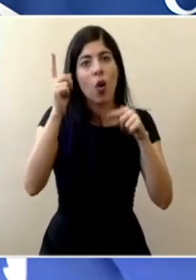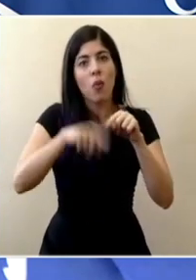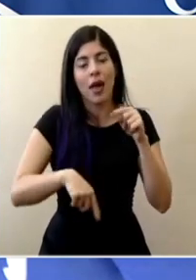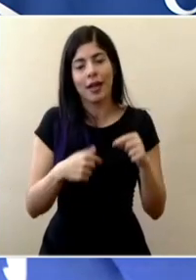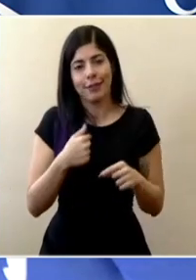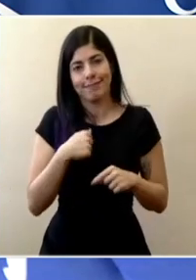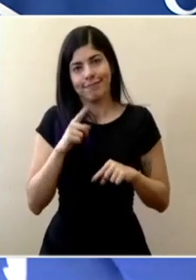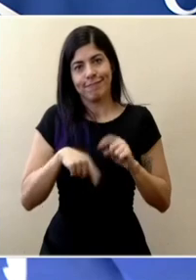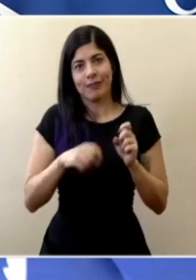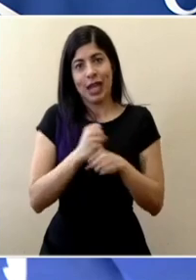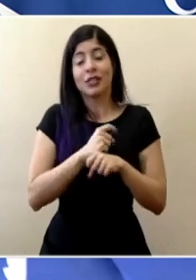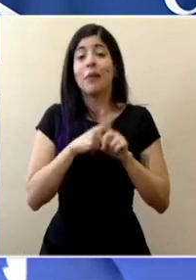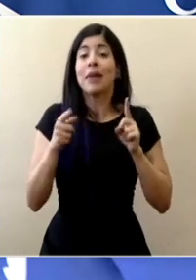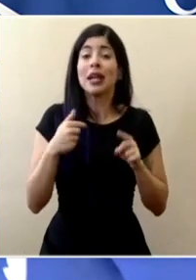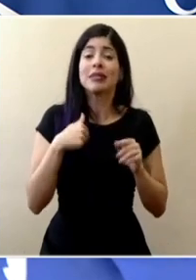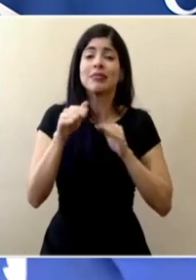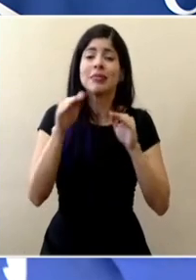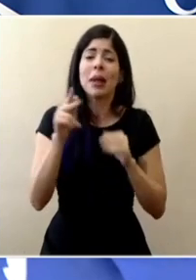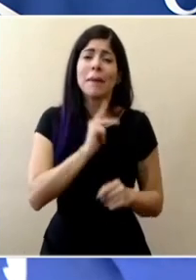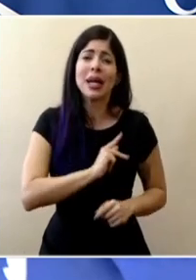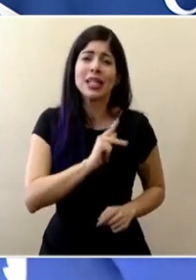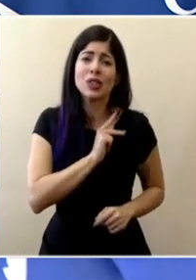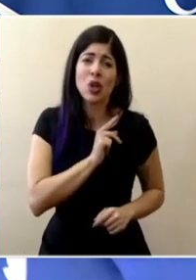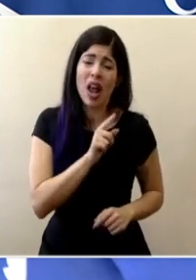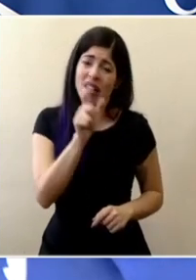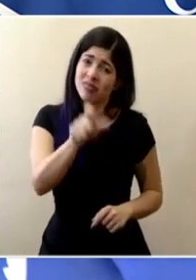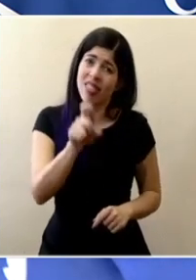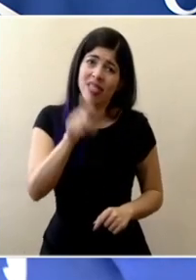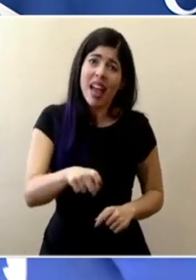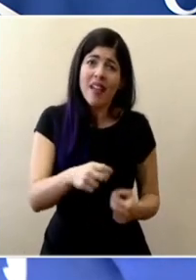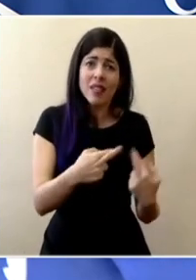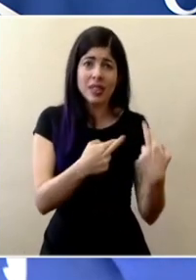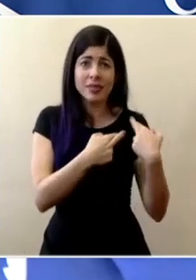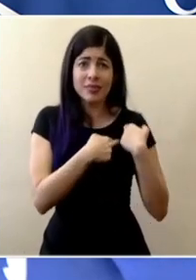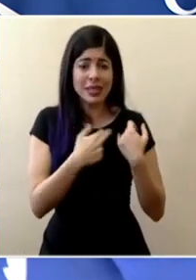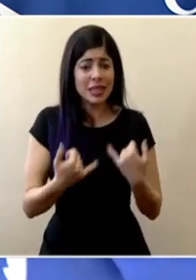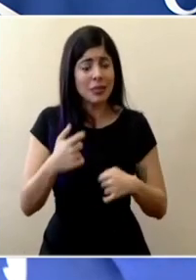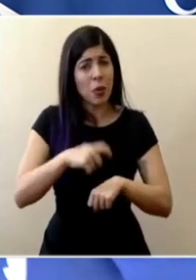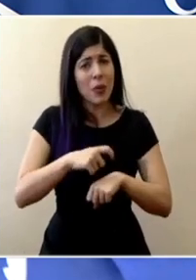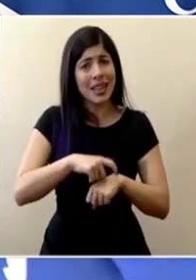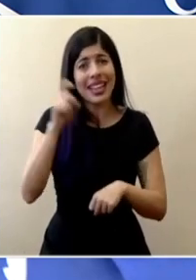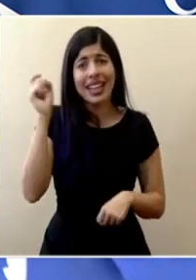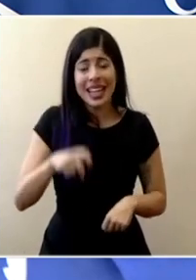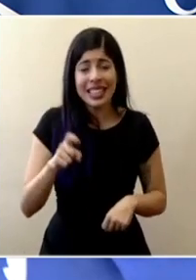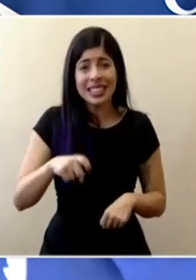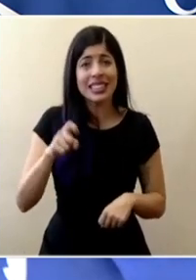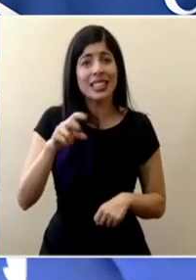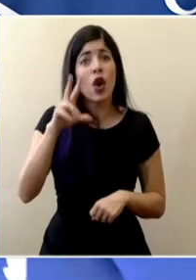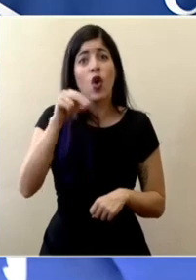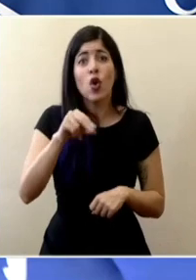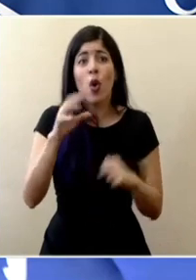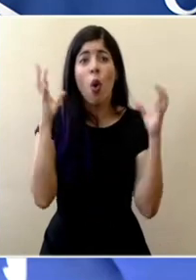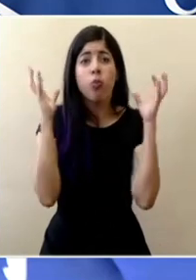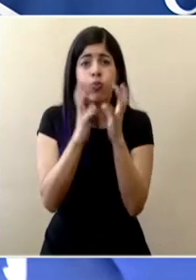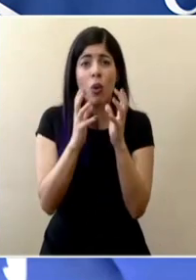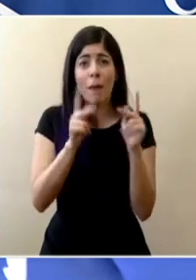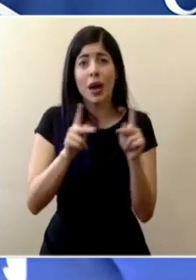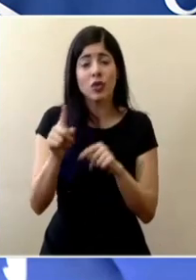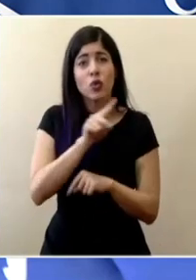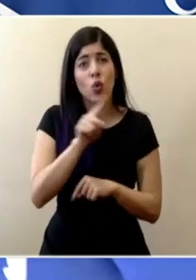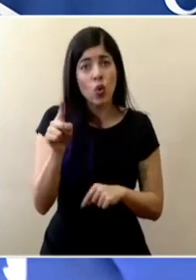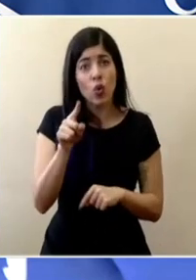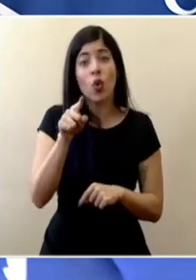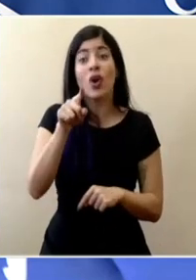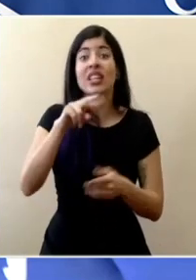eso es un llamado personal de responsabilidad y que en este momento necesitamos que no se hagan conglomeraciones y eso